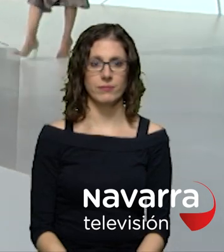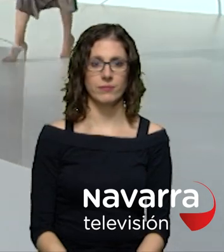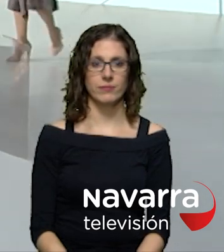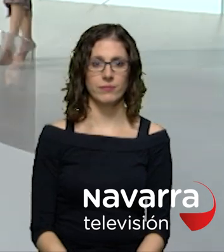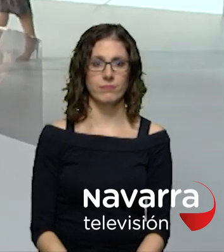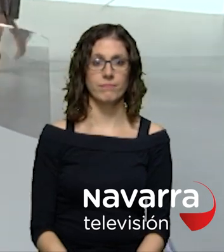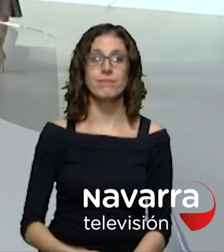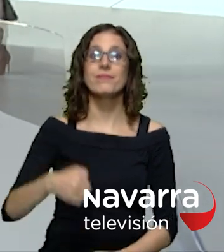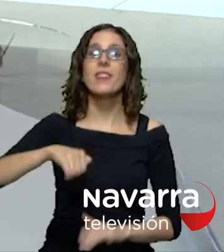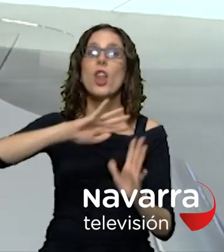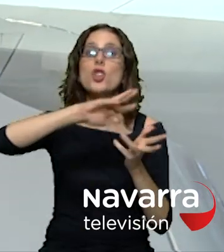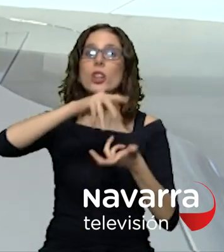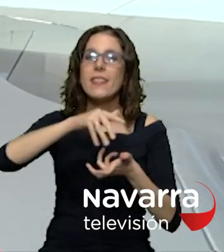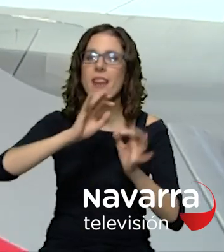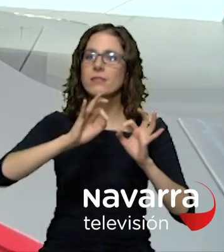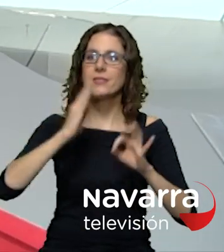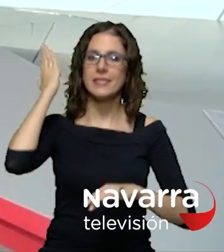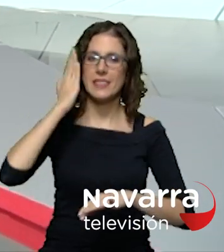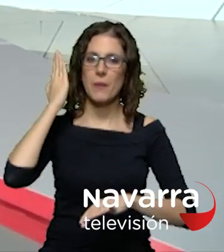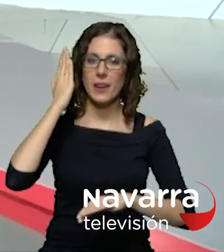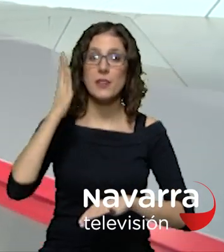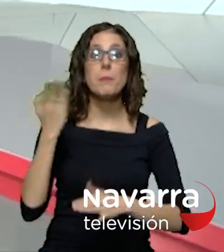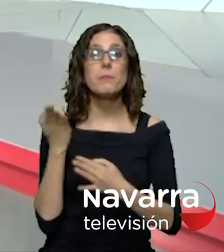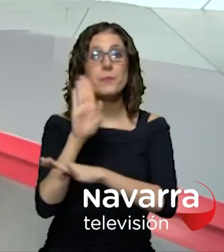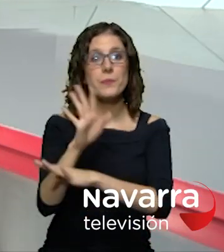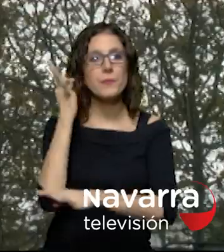las noticias de navarra con blanca basiano